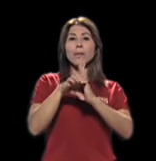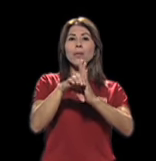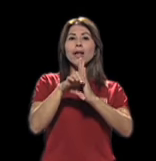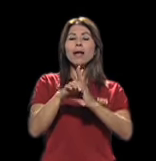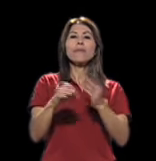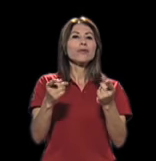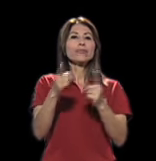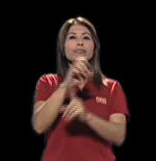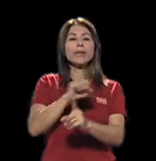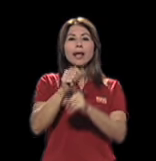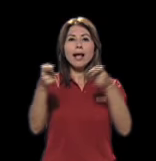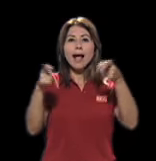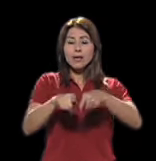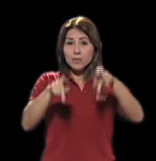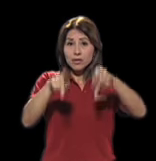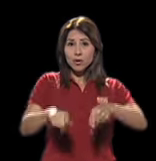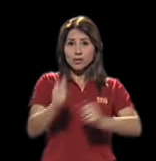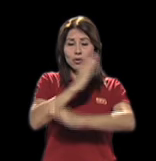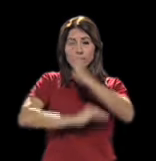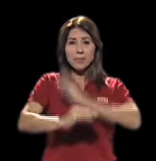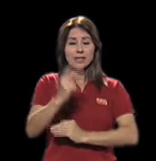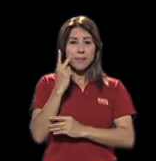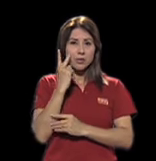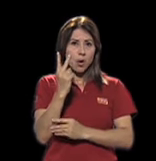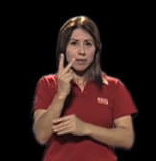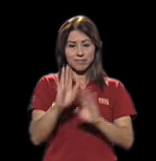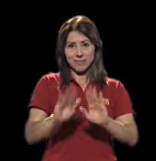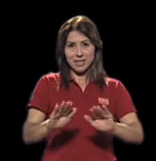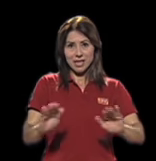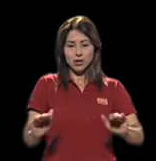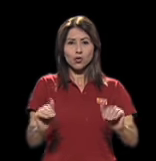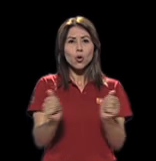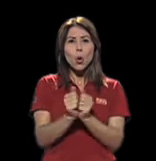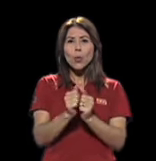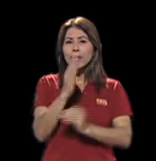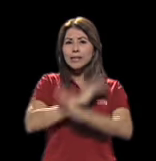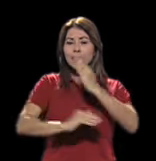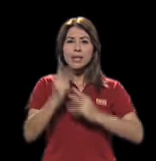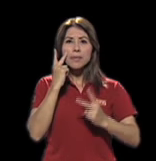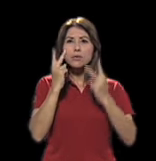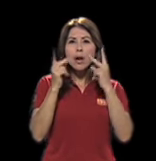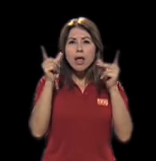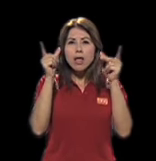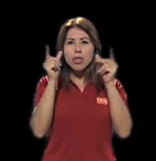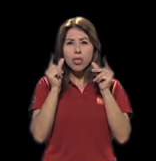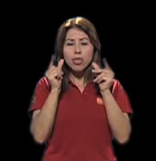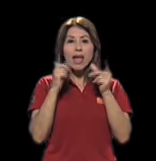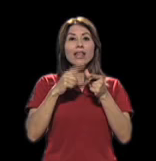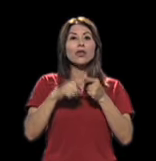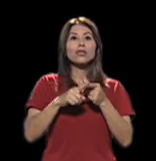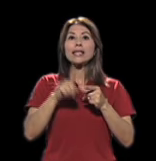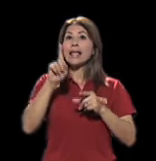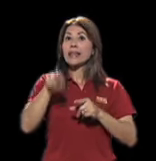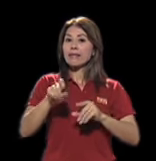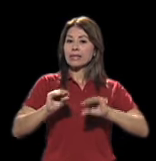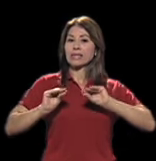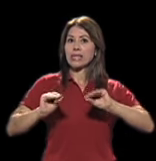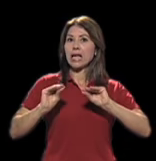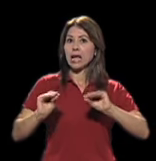en el caso de las personas que tienen discapacidad visual, los niños que tienen discapacidad visual, enseñarles a cerrar bien las